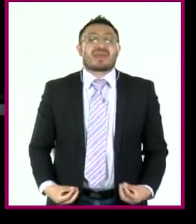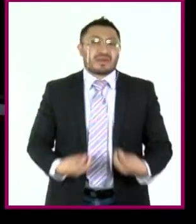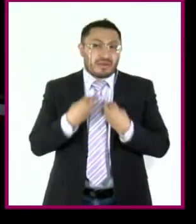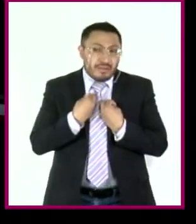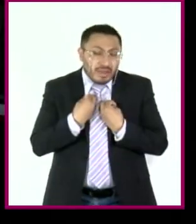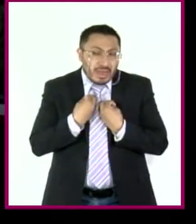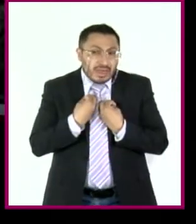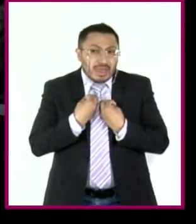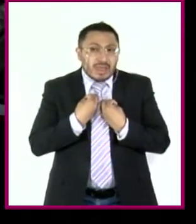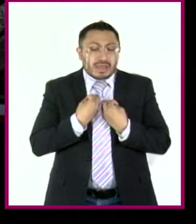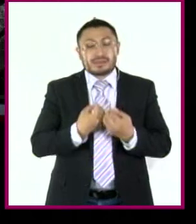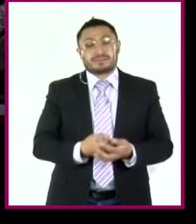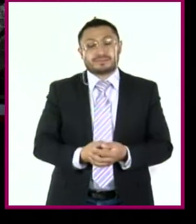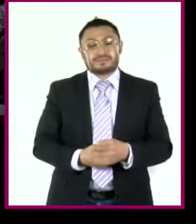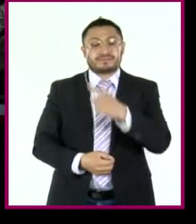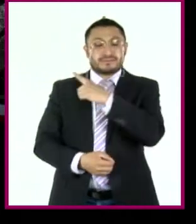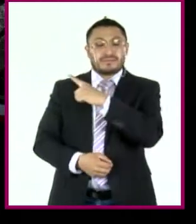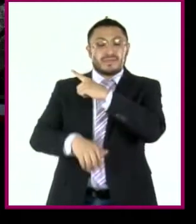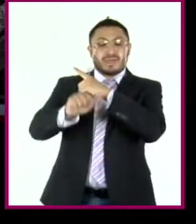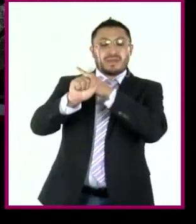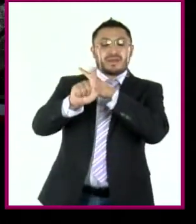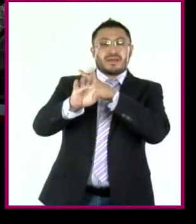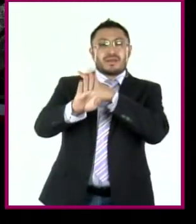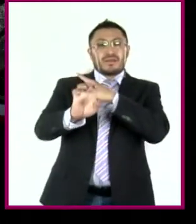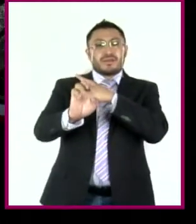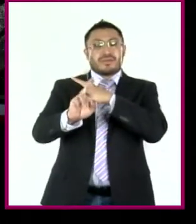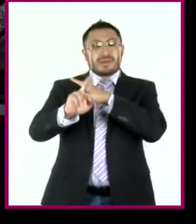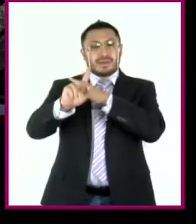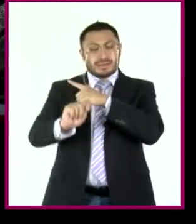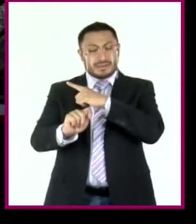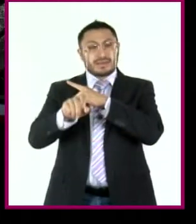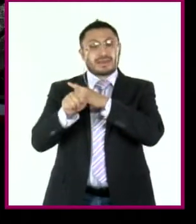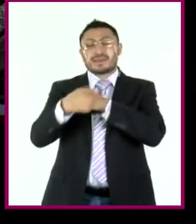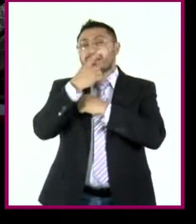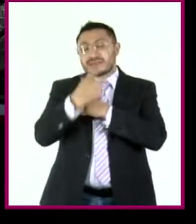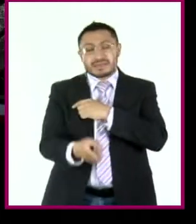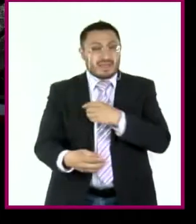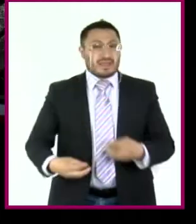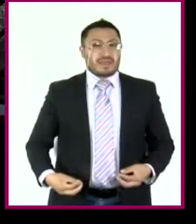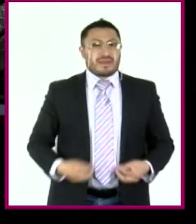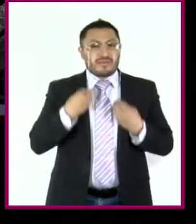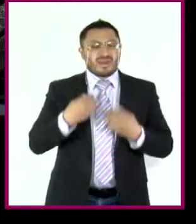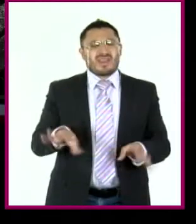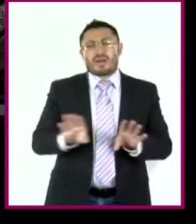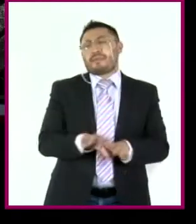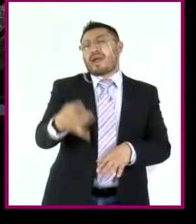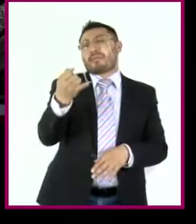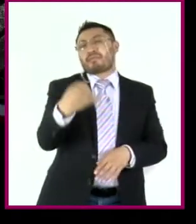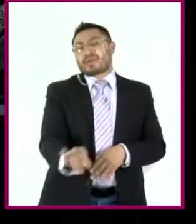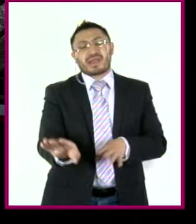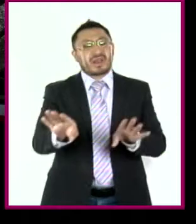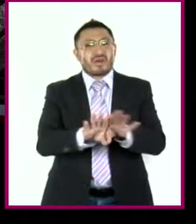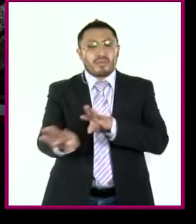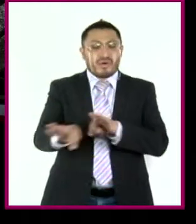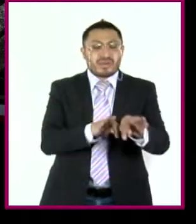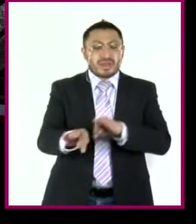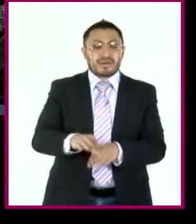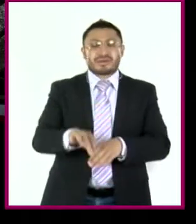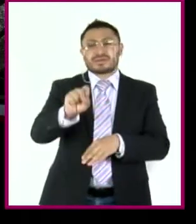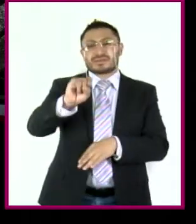consonancia, Albert Camus señaló vívidamente que la vida es absurda, como los trabajos de Sísifo,